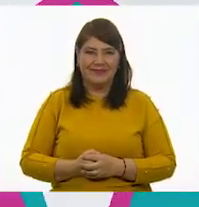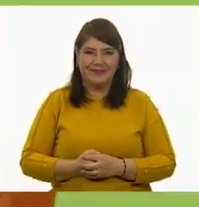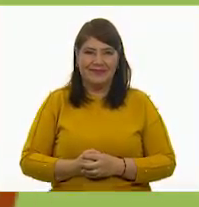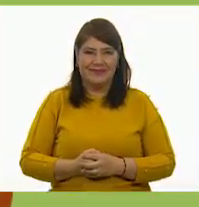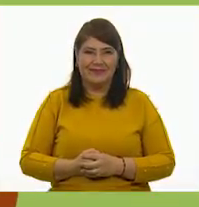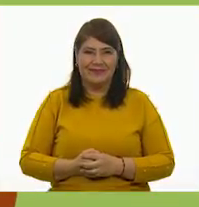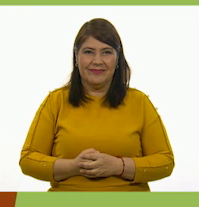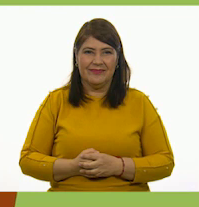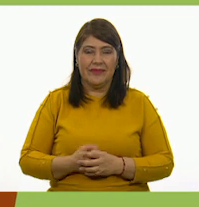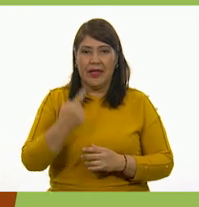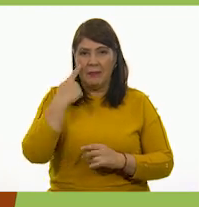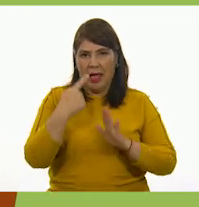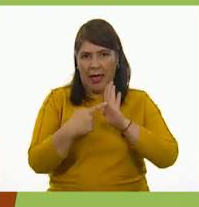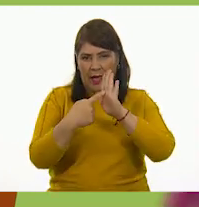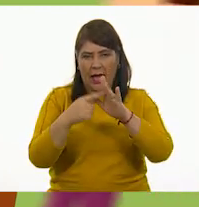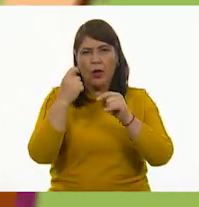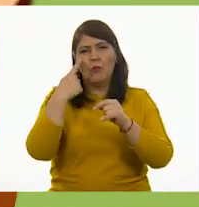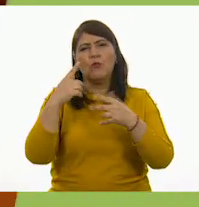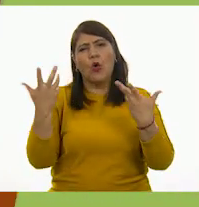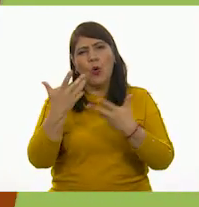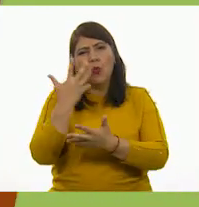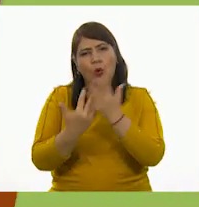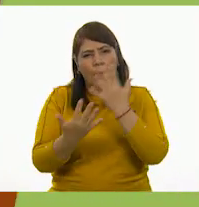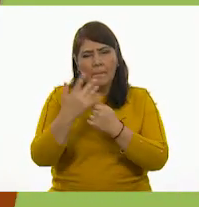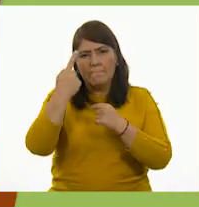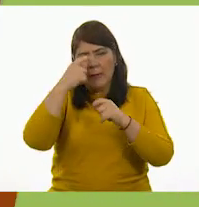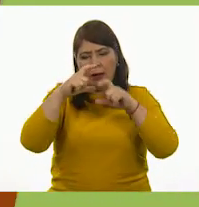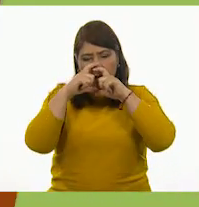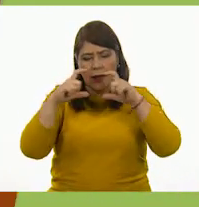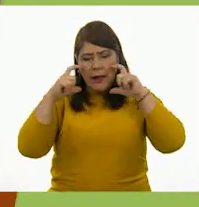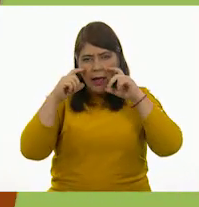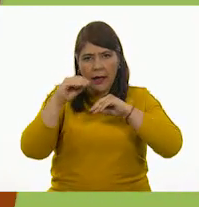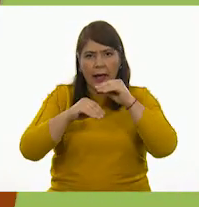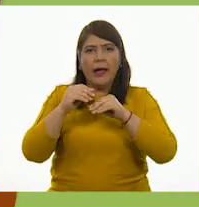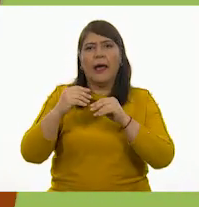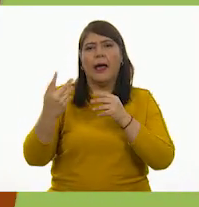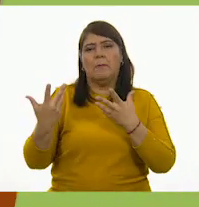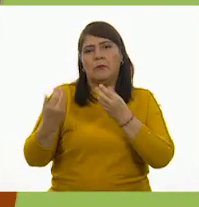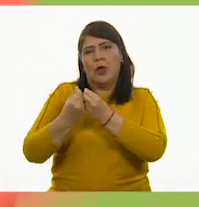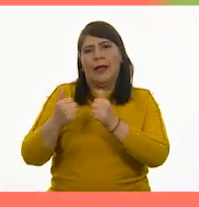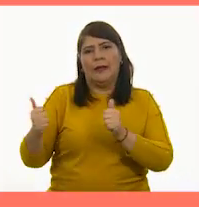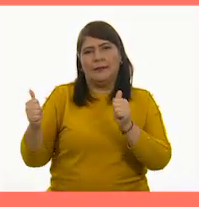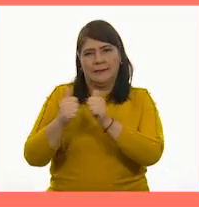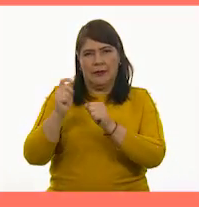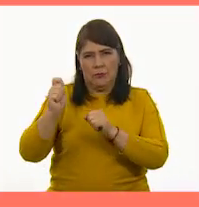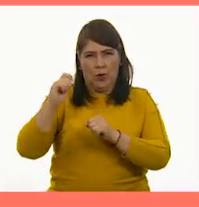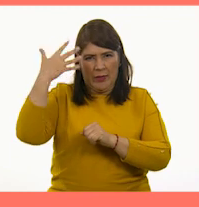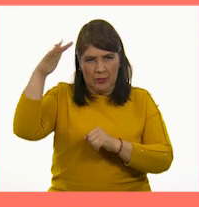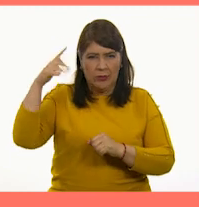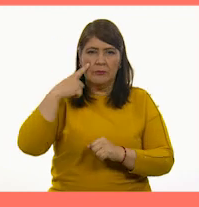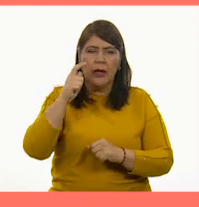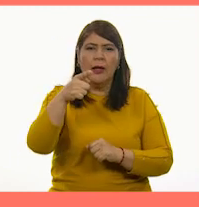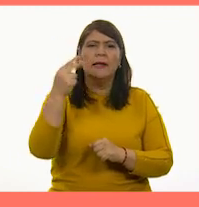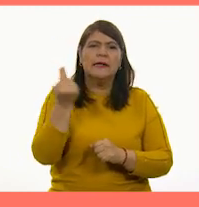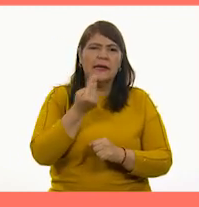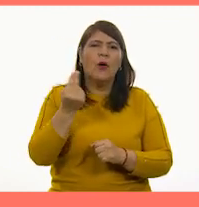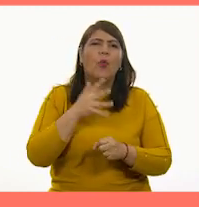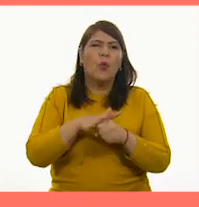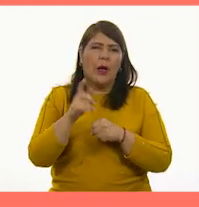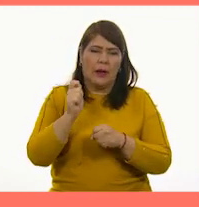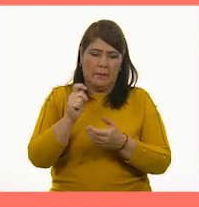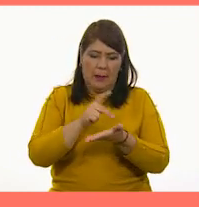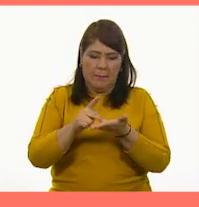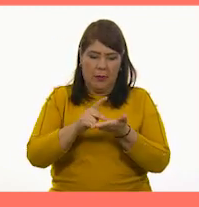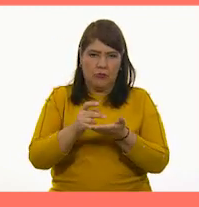Te enseñaremos cómo armar un cubrebocas con ayuda de un adulto. Necesitarás Un